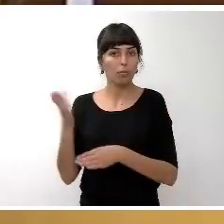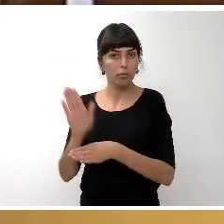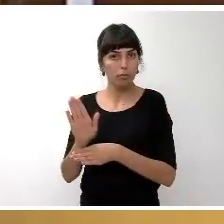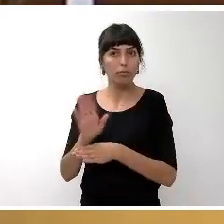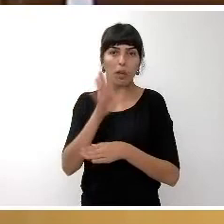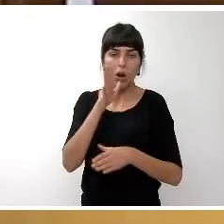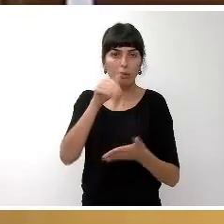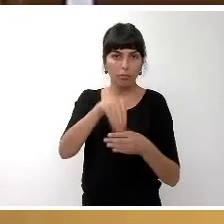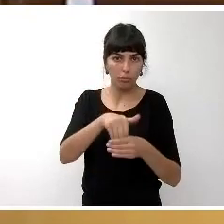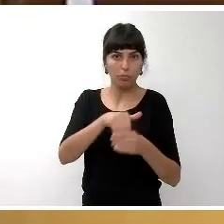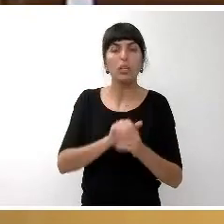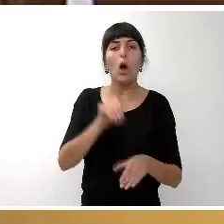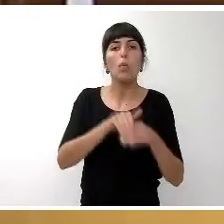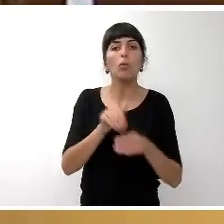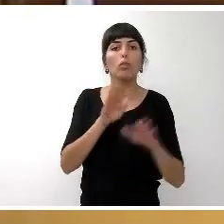¿votos a favor?